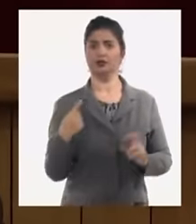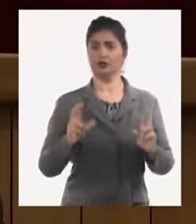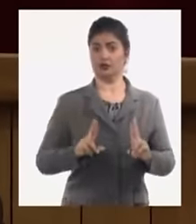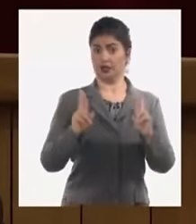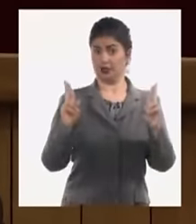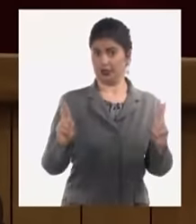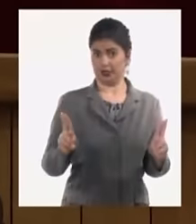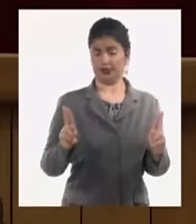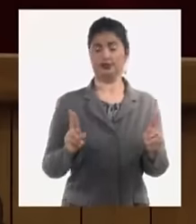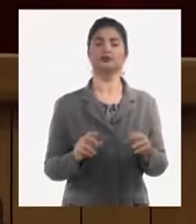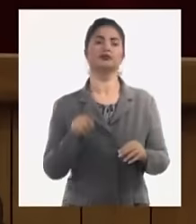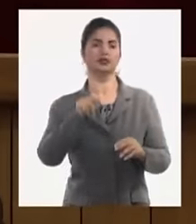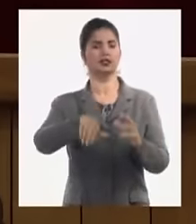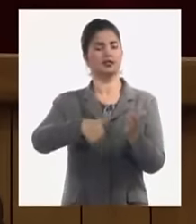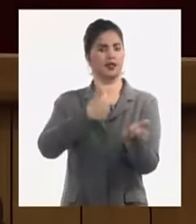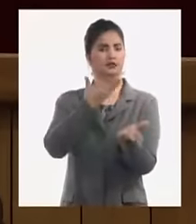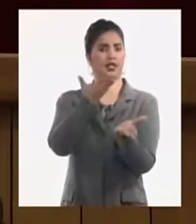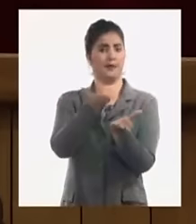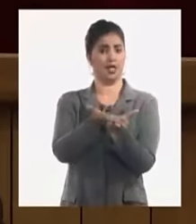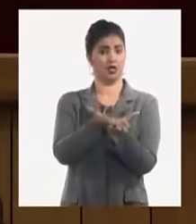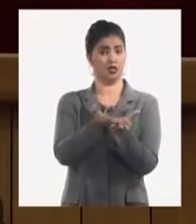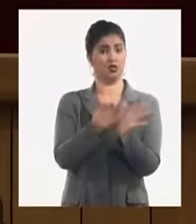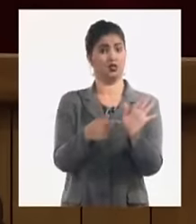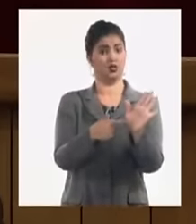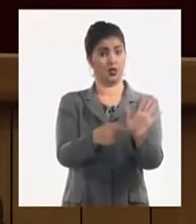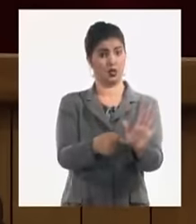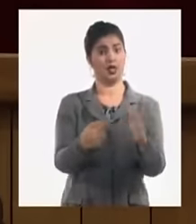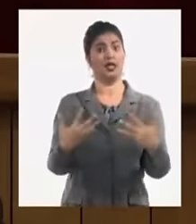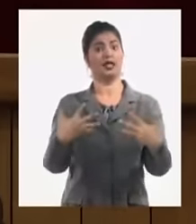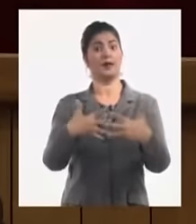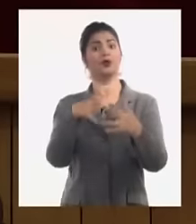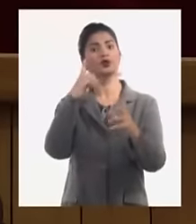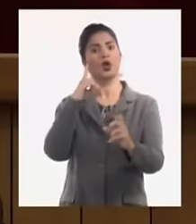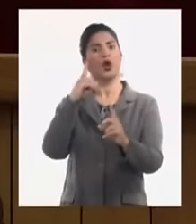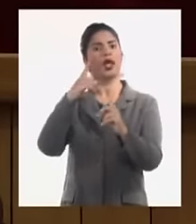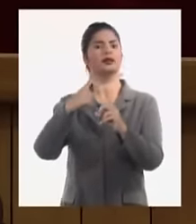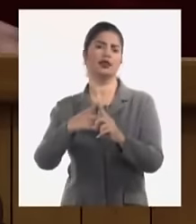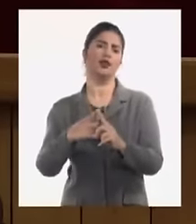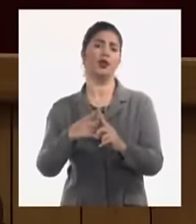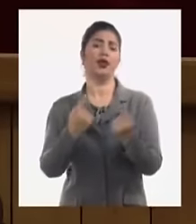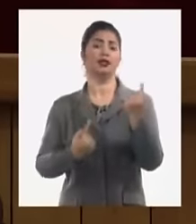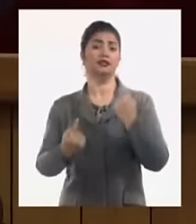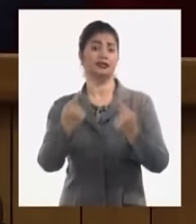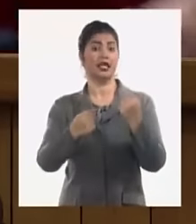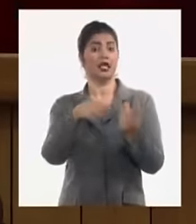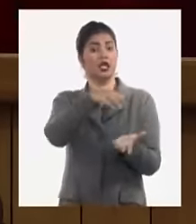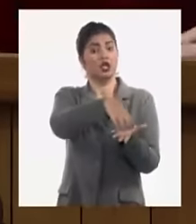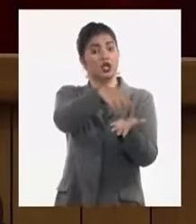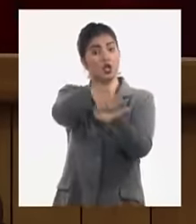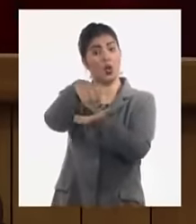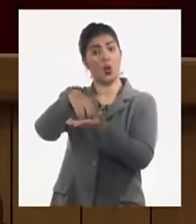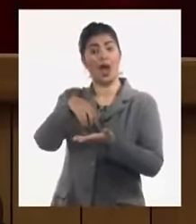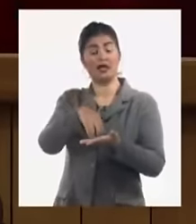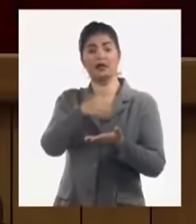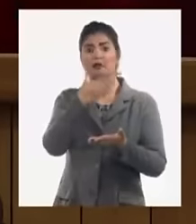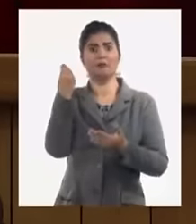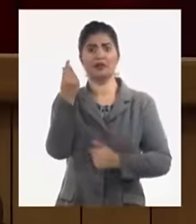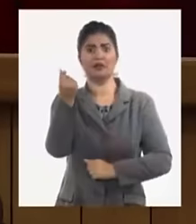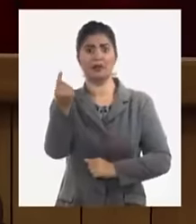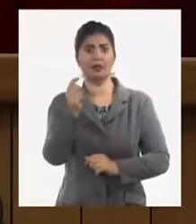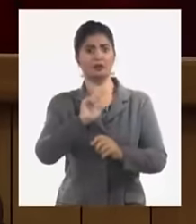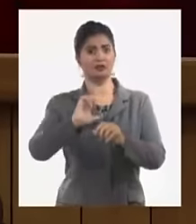tal vez planteamiento extremo responde a la objetividad de que muchas de nuestras SODE se han convertido en un engendro